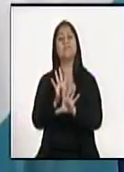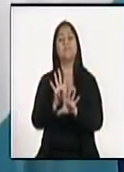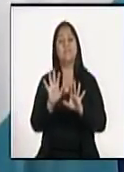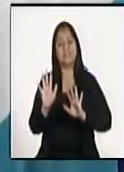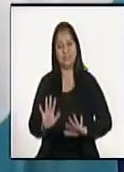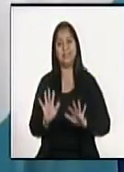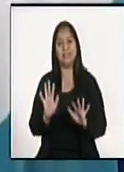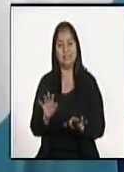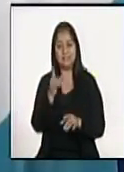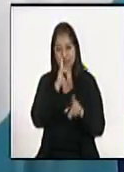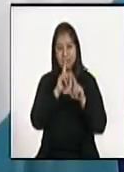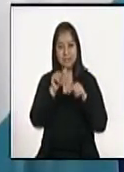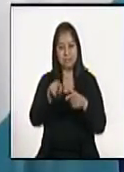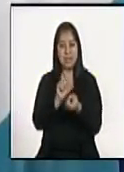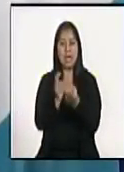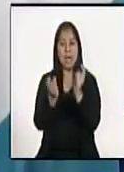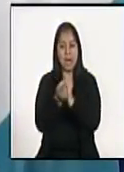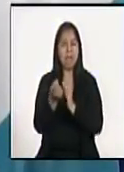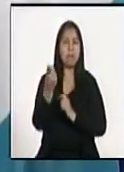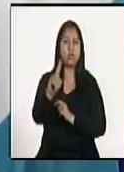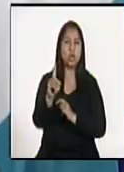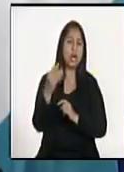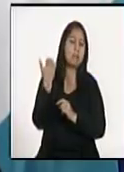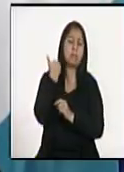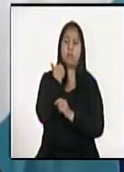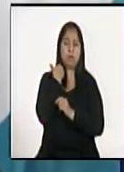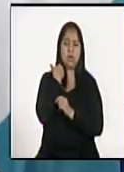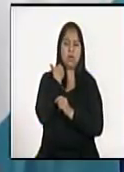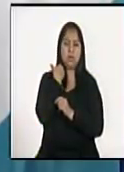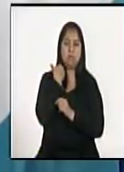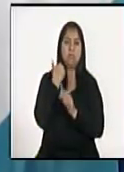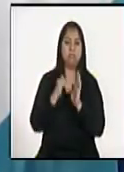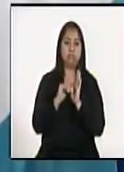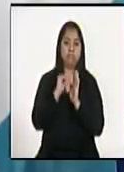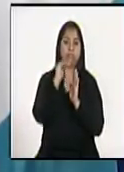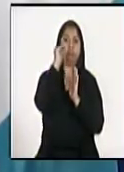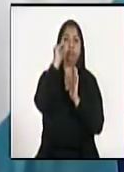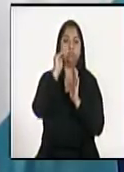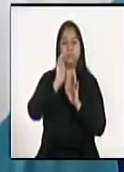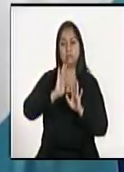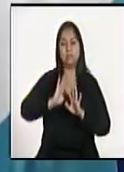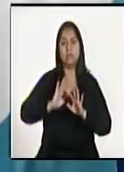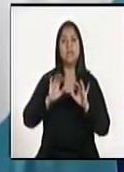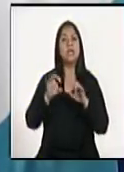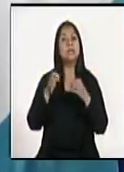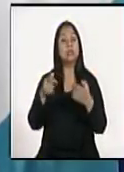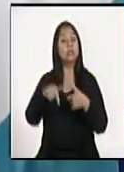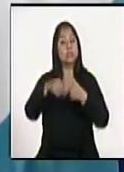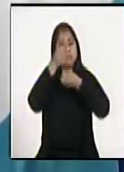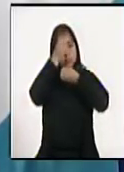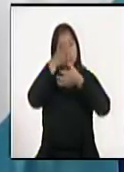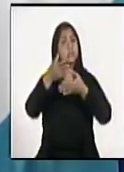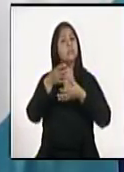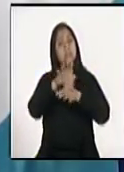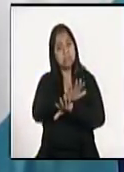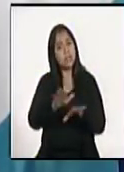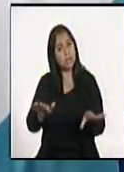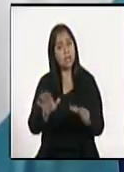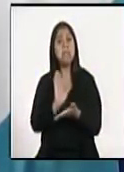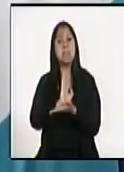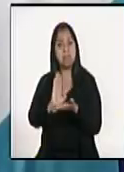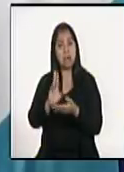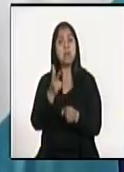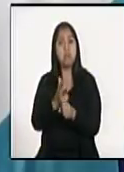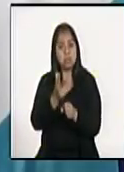mercado cambiario y que está implicando que el tipo cambio esté subiéndose. Pero el mensaje es de tranquilidad. Banco Guatemala